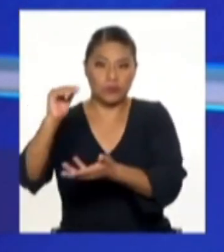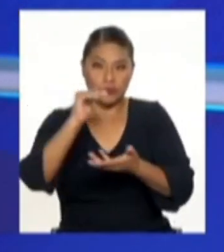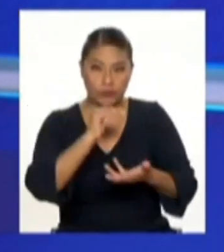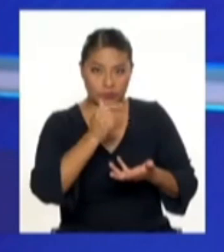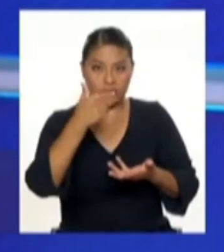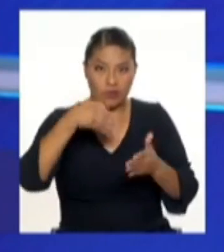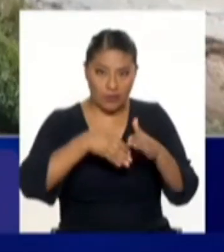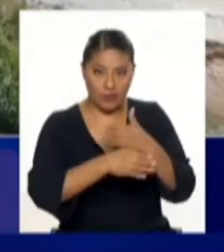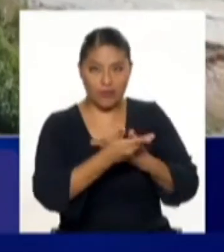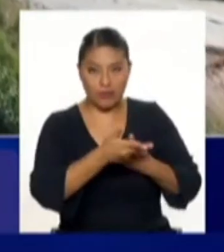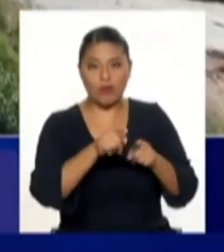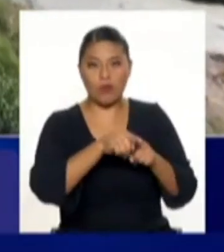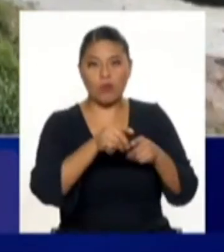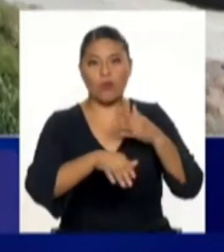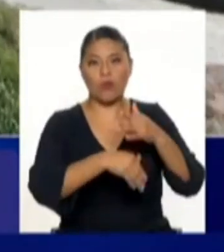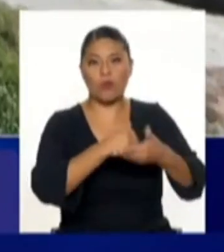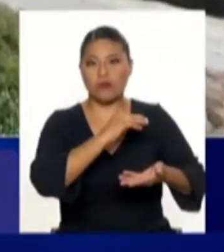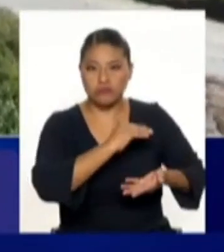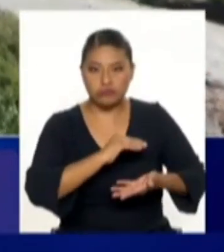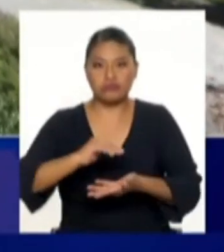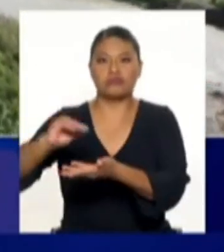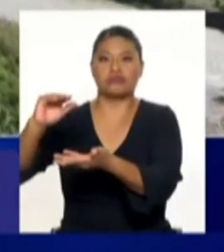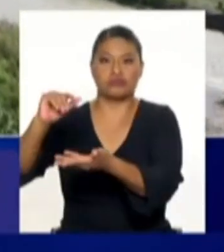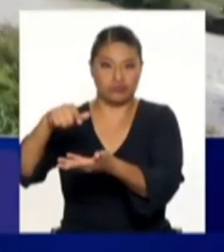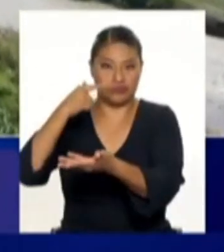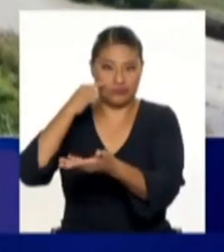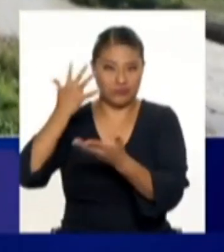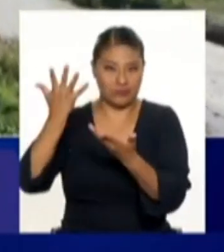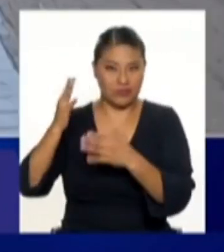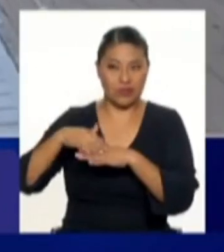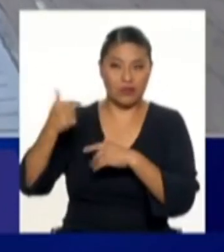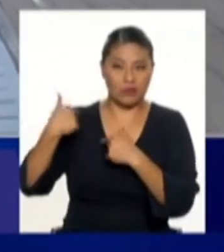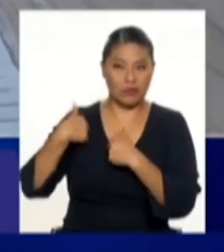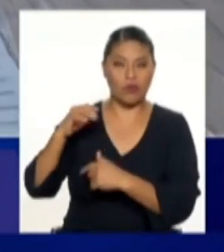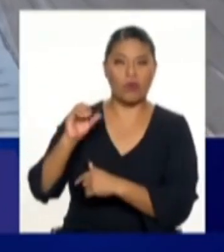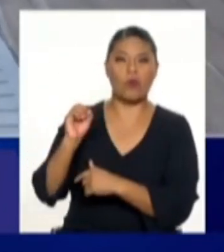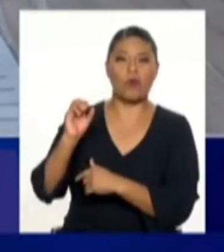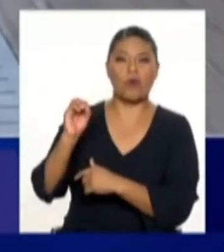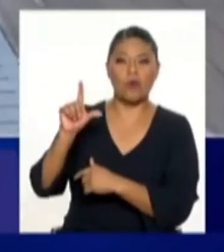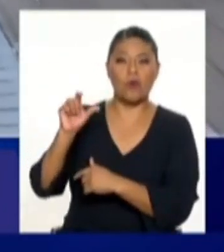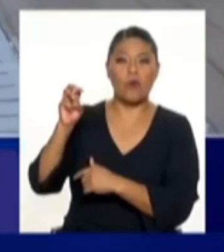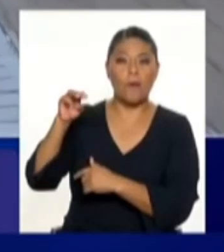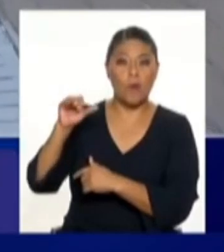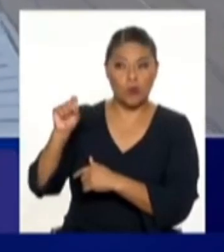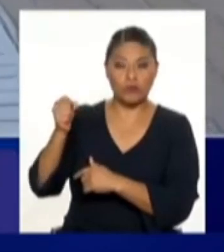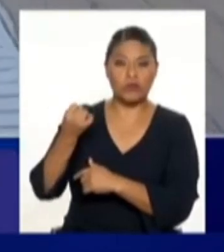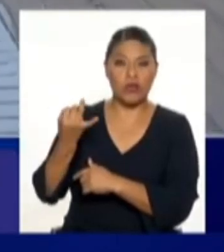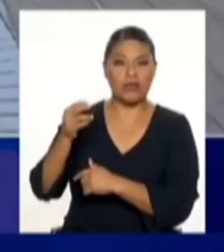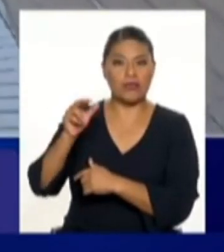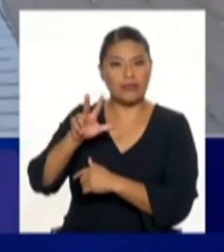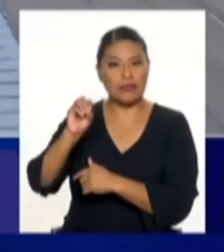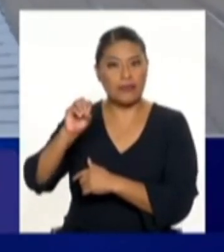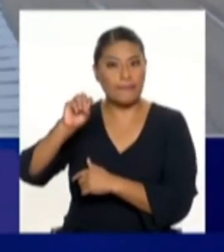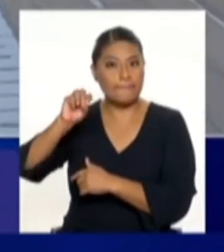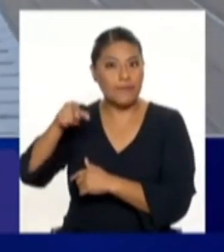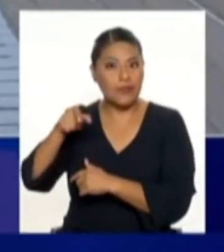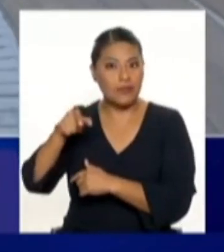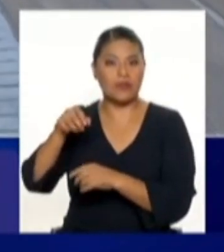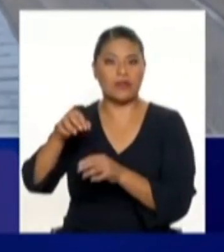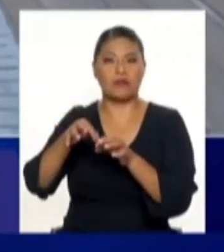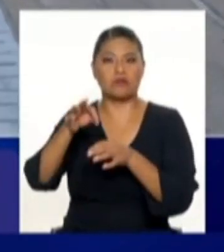salida, como son las exportaciones. Ustedes saben que tenemos nosotros a Olmos, que representa más de 30 mil hectáreas,